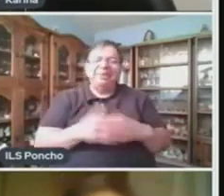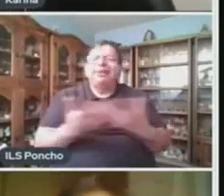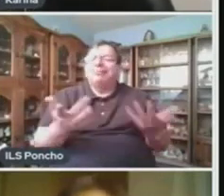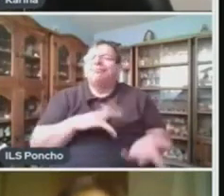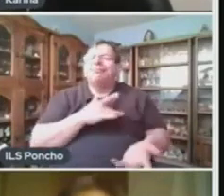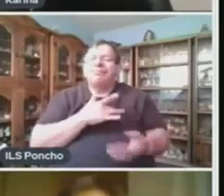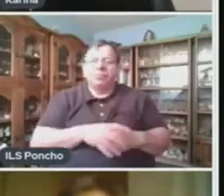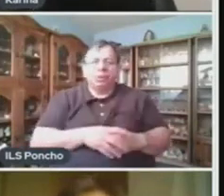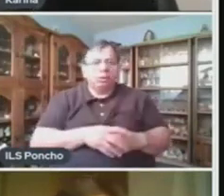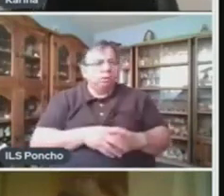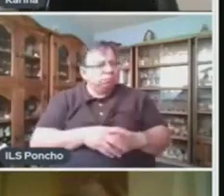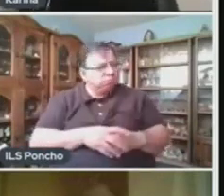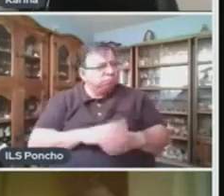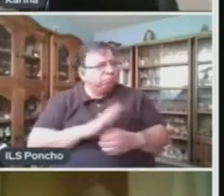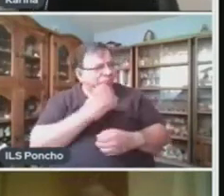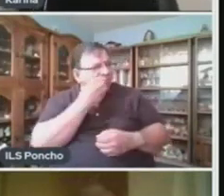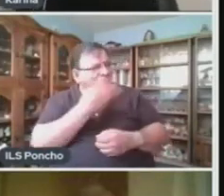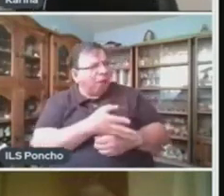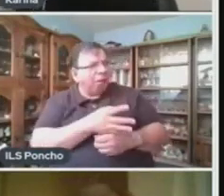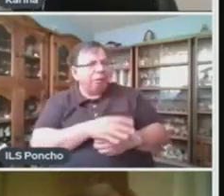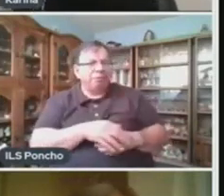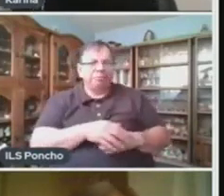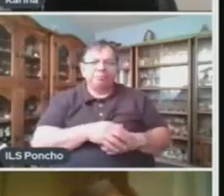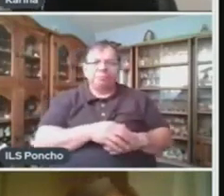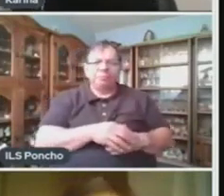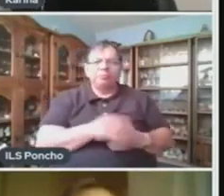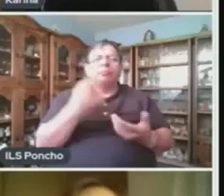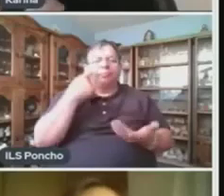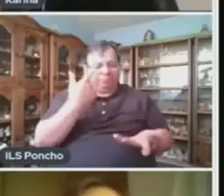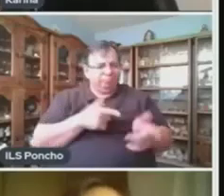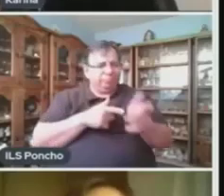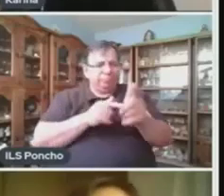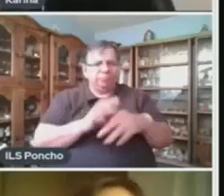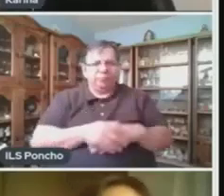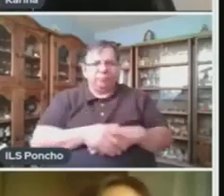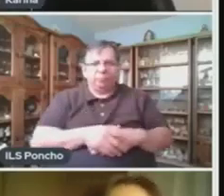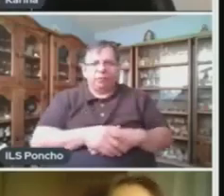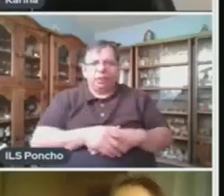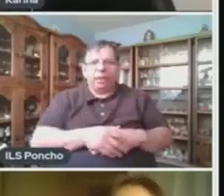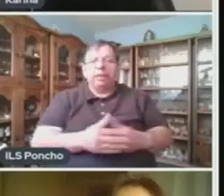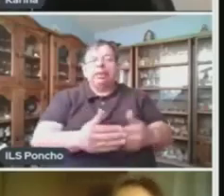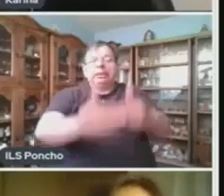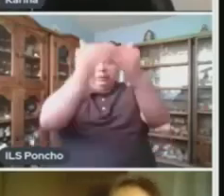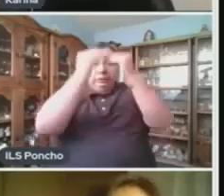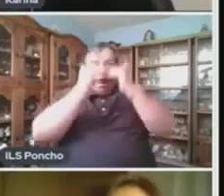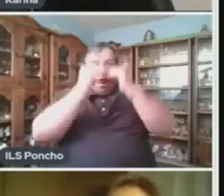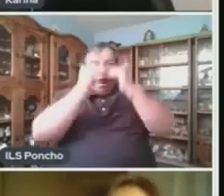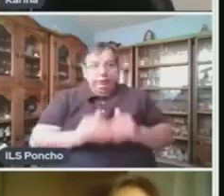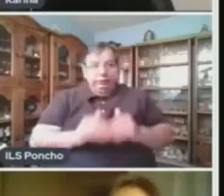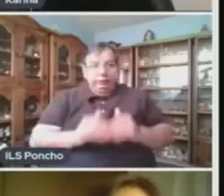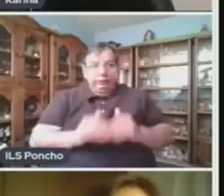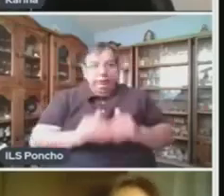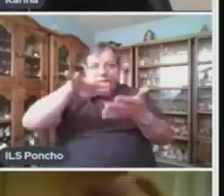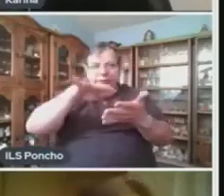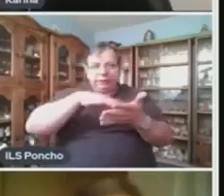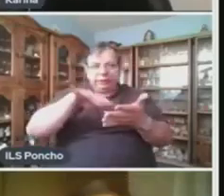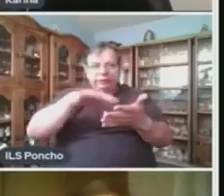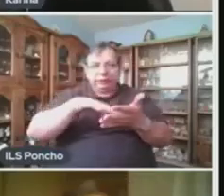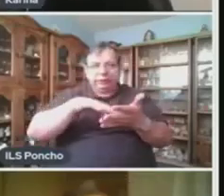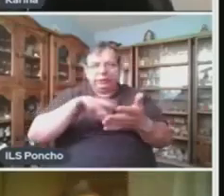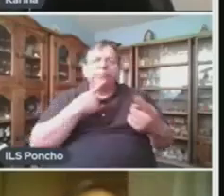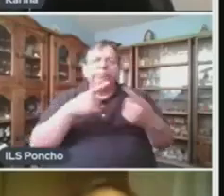Está muy padre, maestra. Sí, ¿verdad? Pues vamos a seguir. Tenemos también otro tipo de texto que es el texto